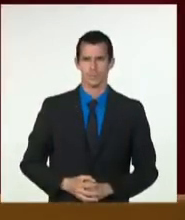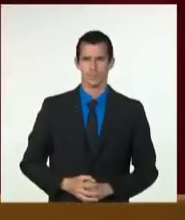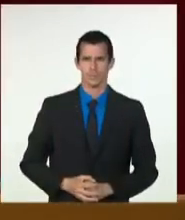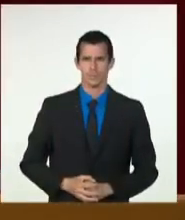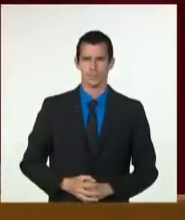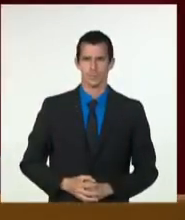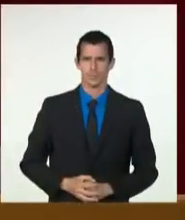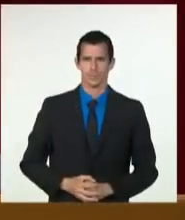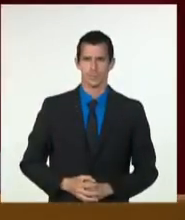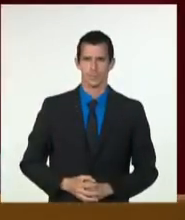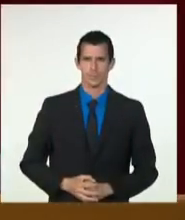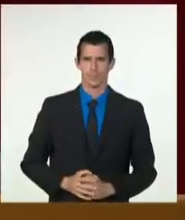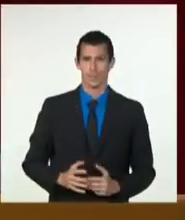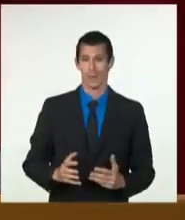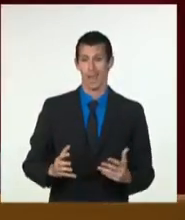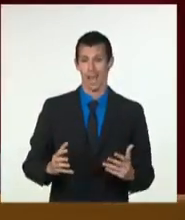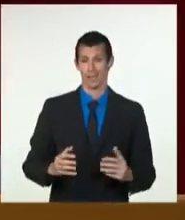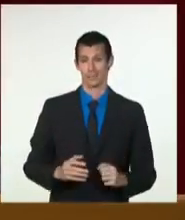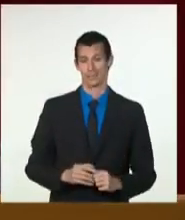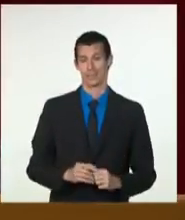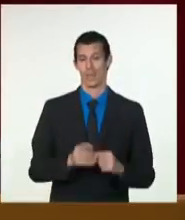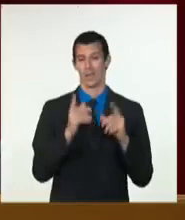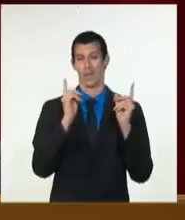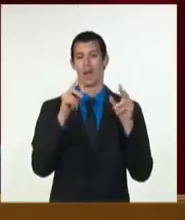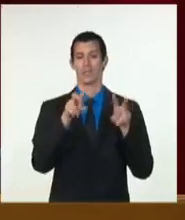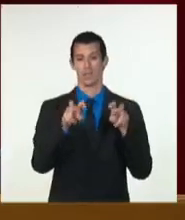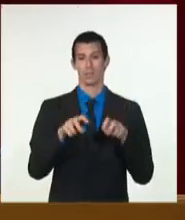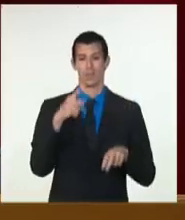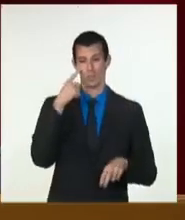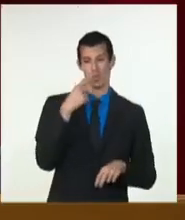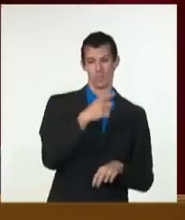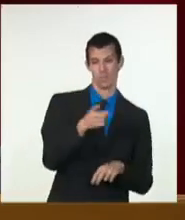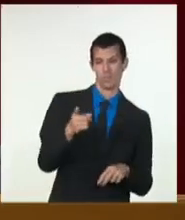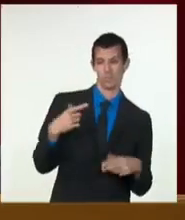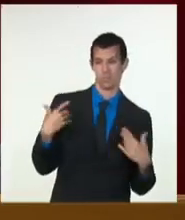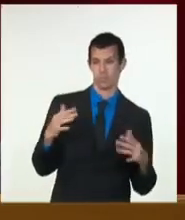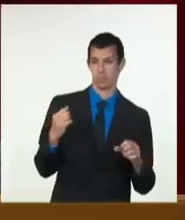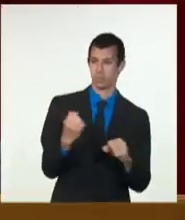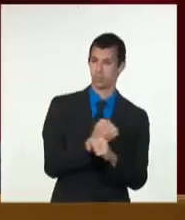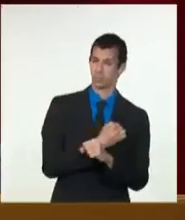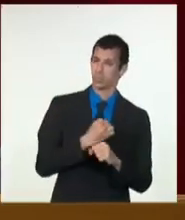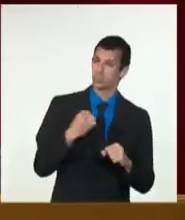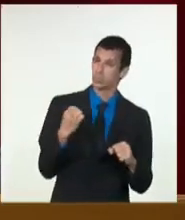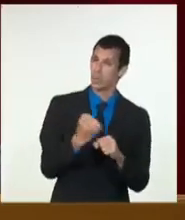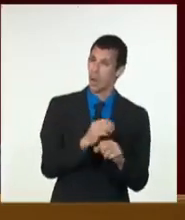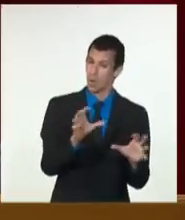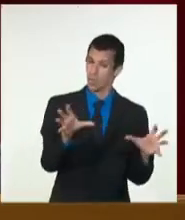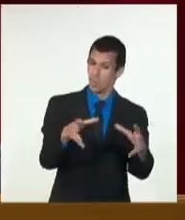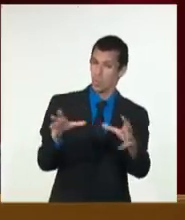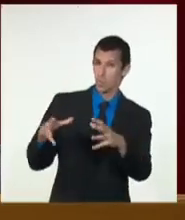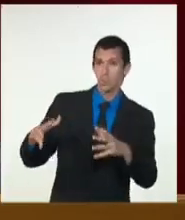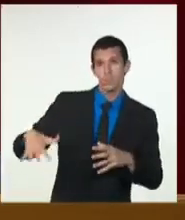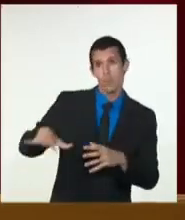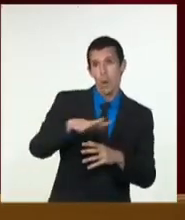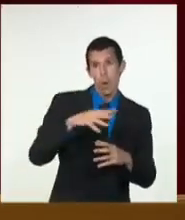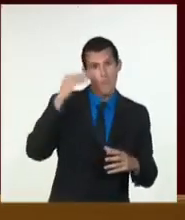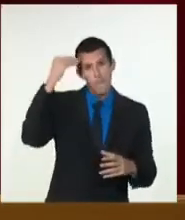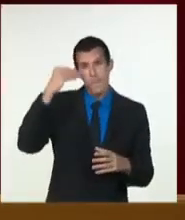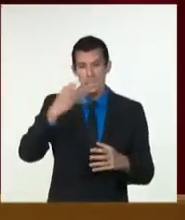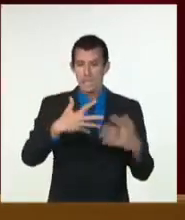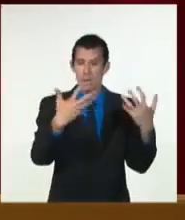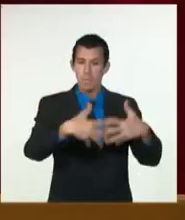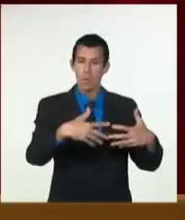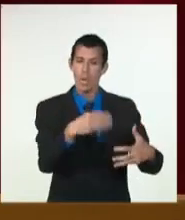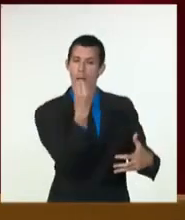Después de un debate tan intenso como el que se dio aquí sobre la producción y comercialización de alimentos o sobre los precios